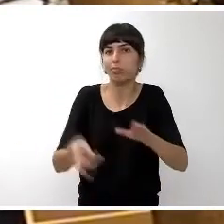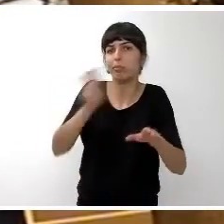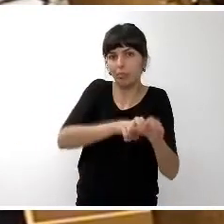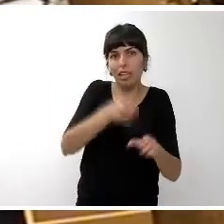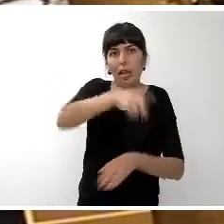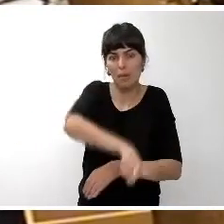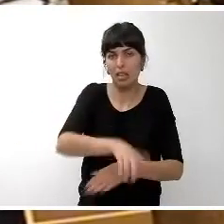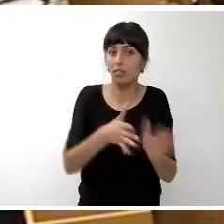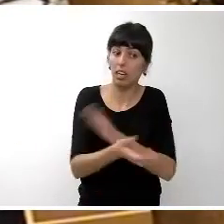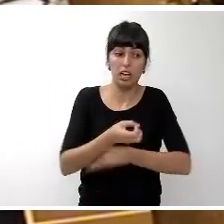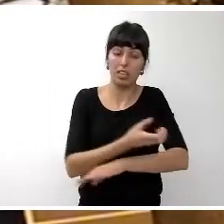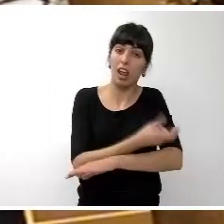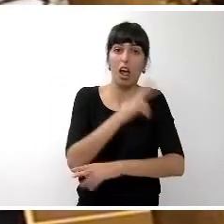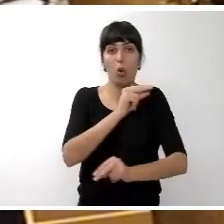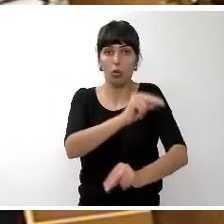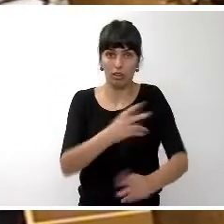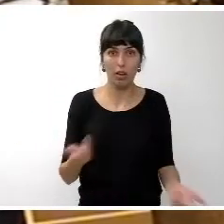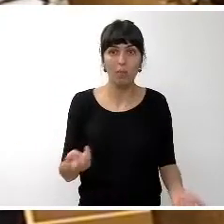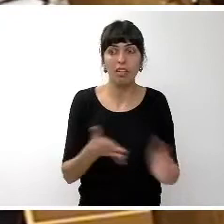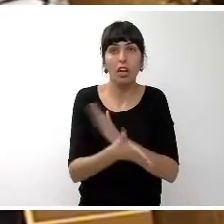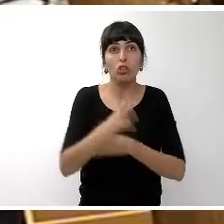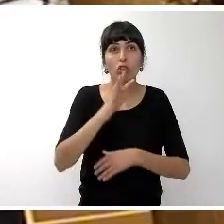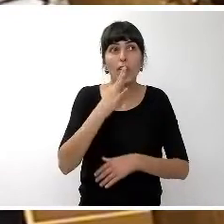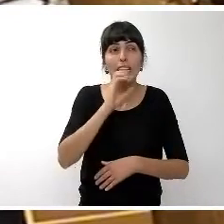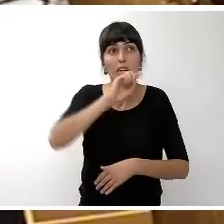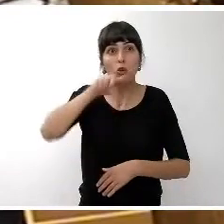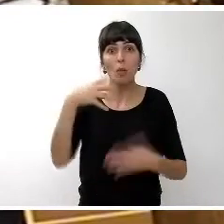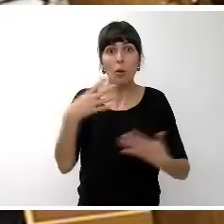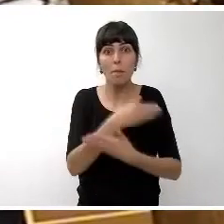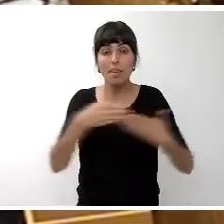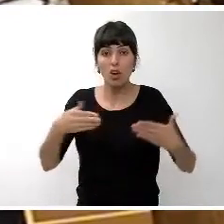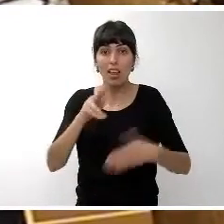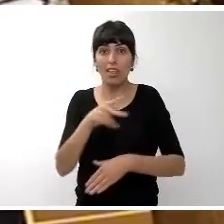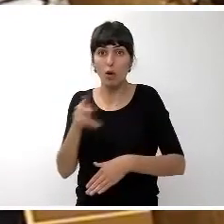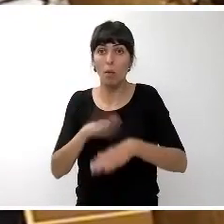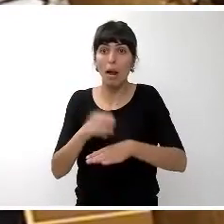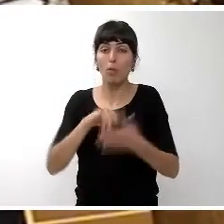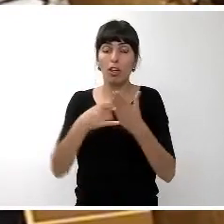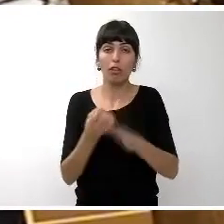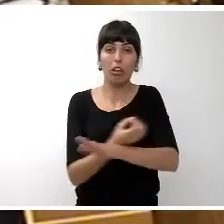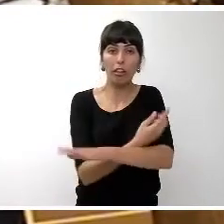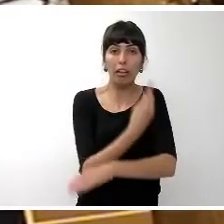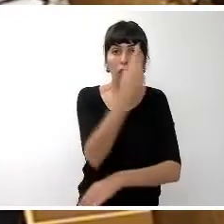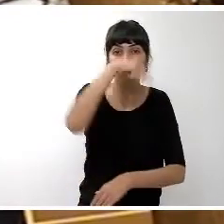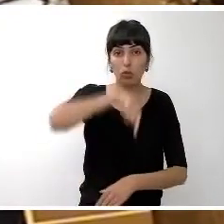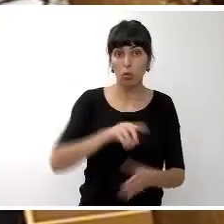siguen subidos, ¿no? Se siguen consignando 0,9 millones de euros para los proyectos de trenes del norte y del sur en los presupuestos generales del Estado.